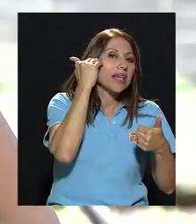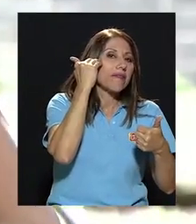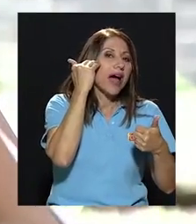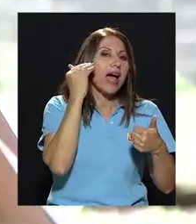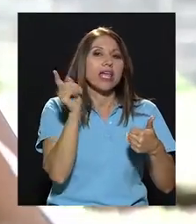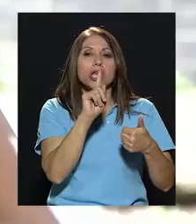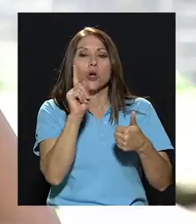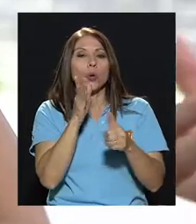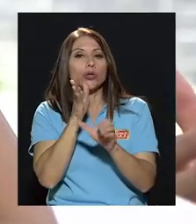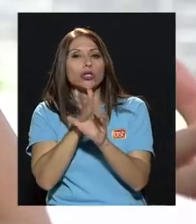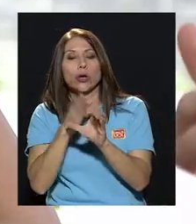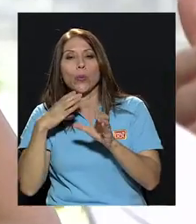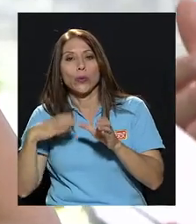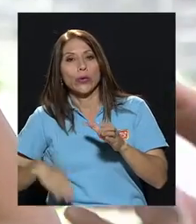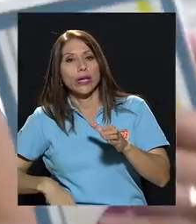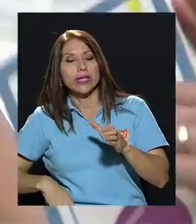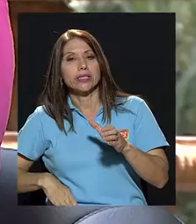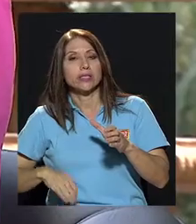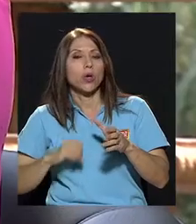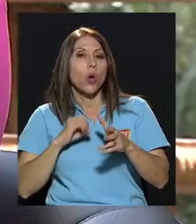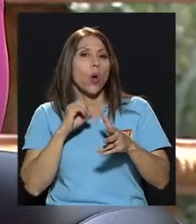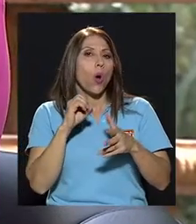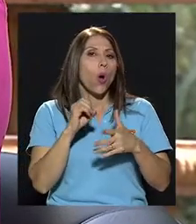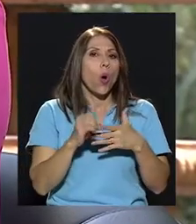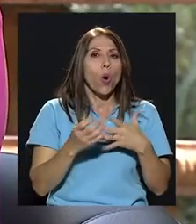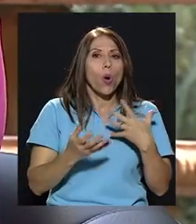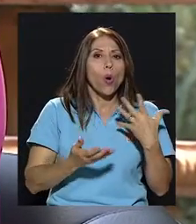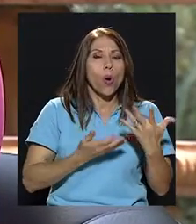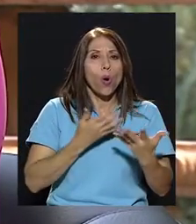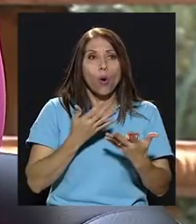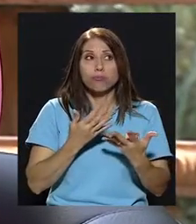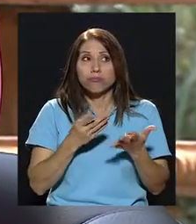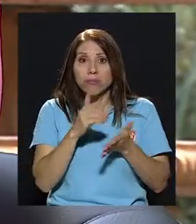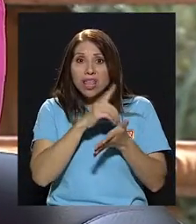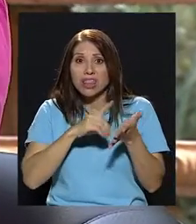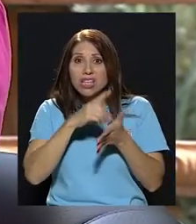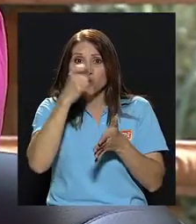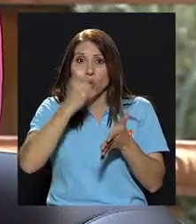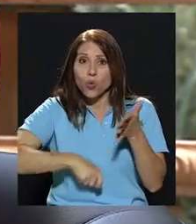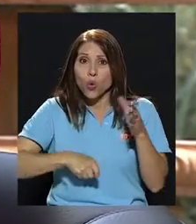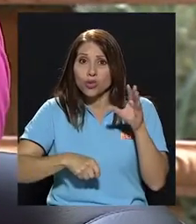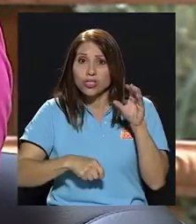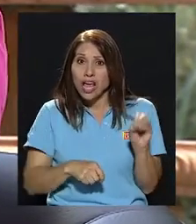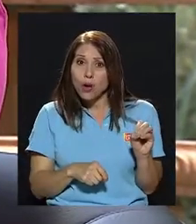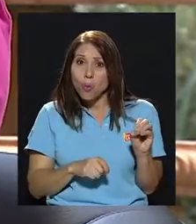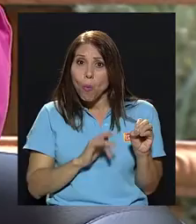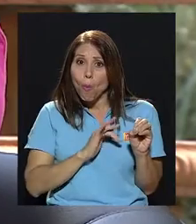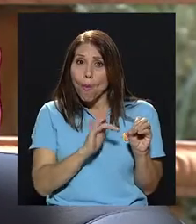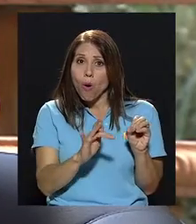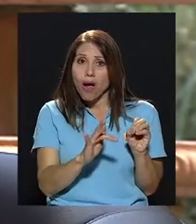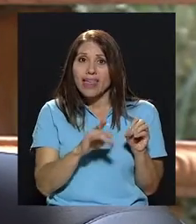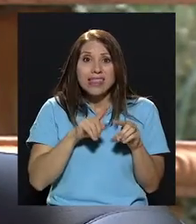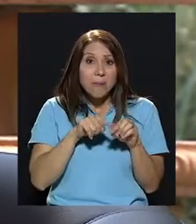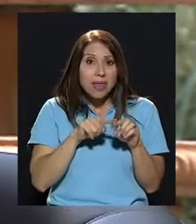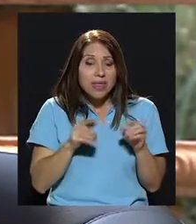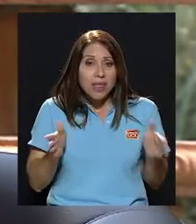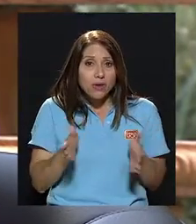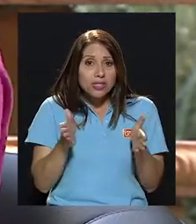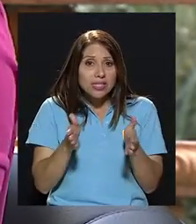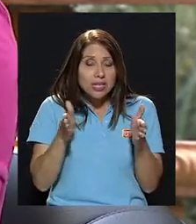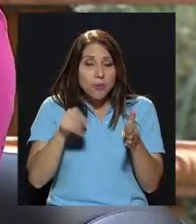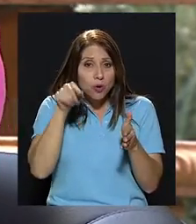respecto a un área psicomotriz, por ejemplo, o no, venimos, como dicen, con el disco duro en cero y depende de los estímulos,